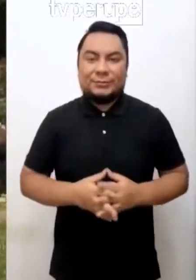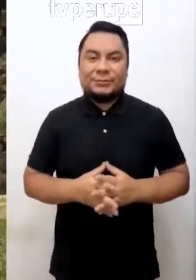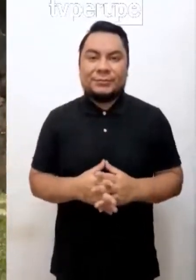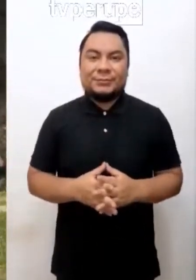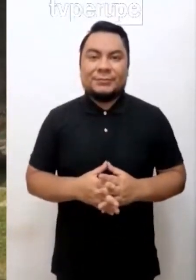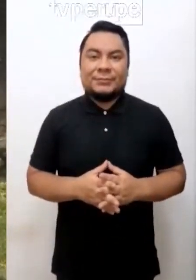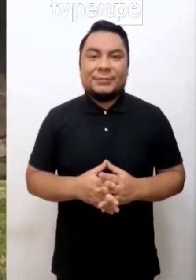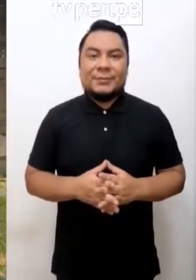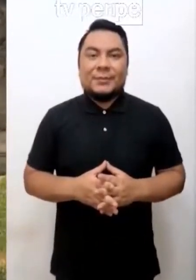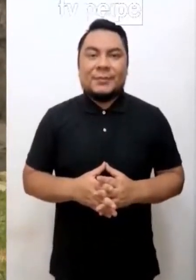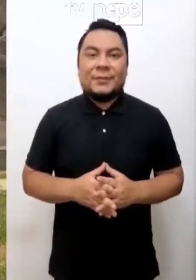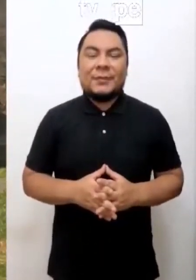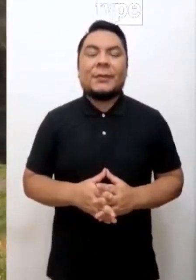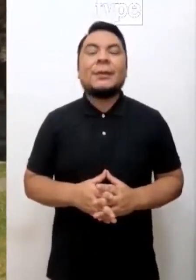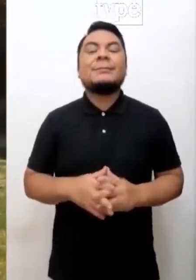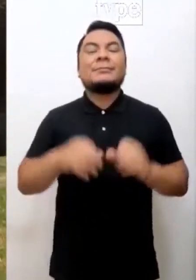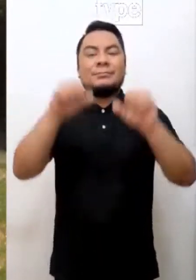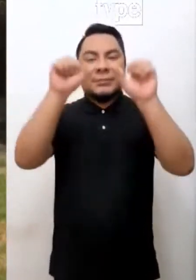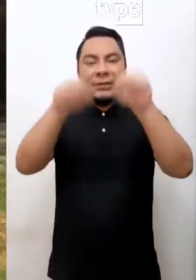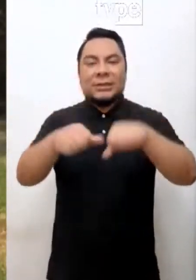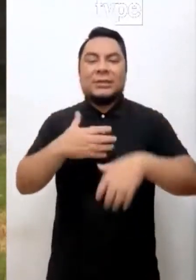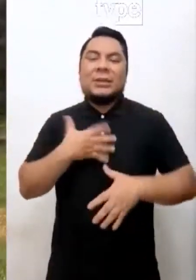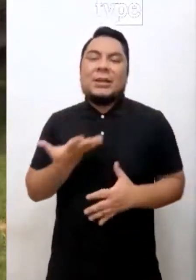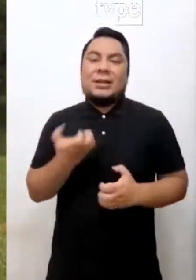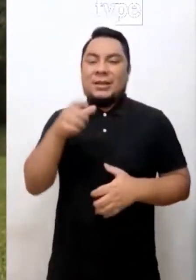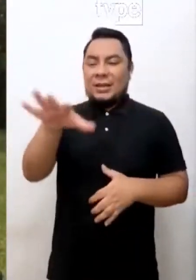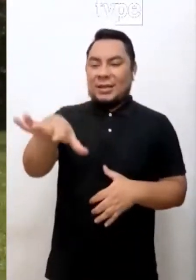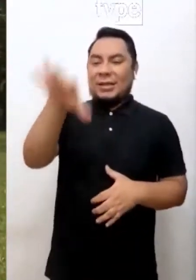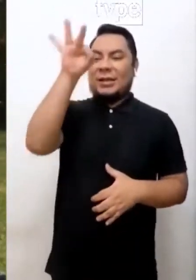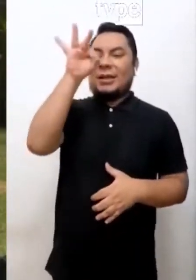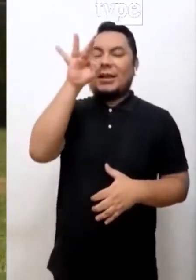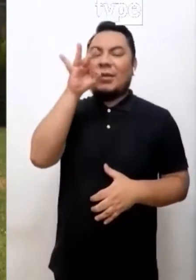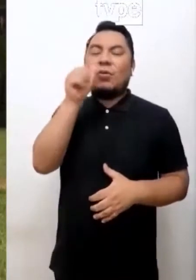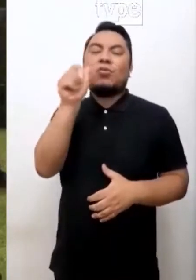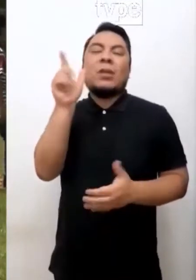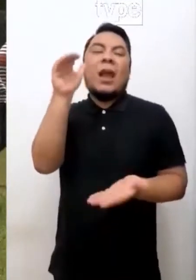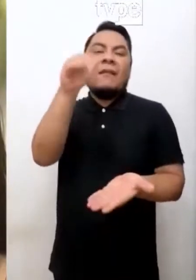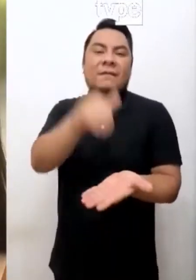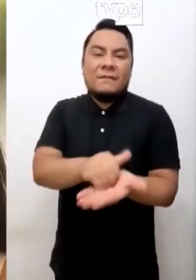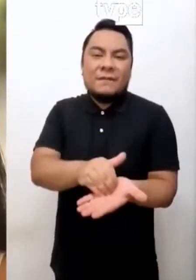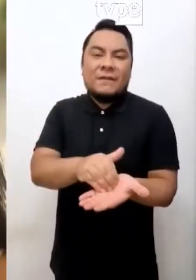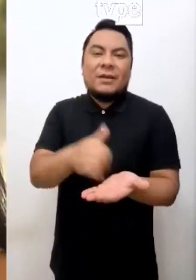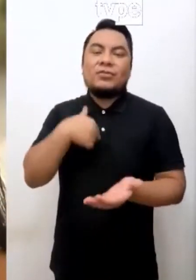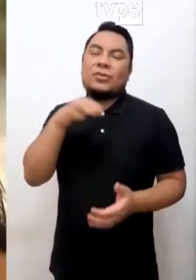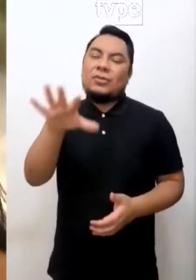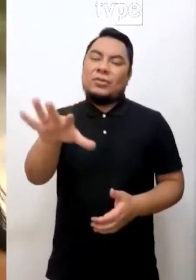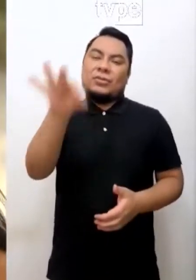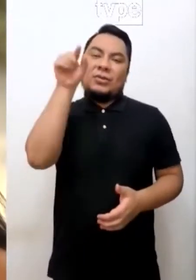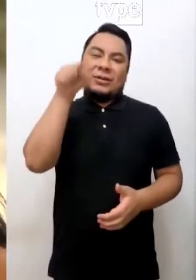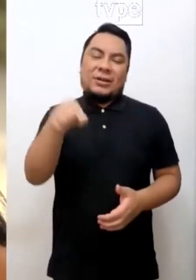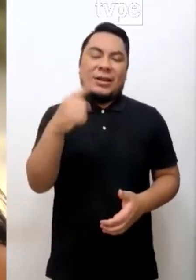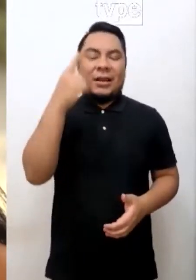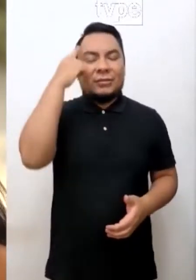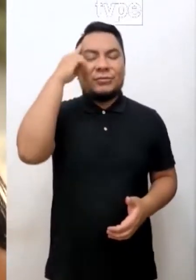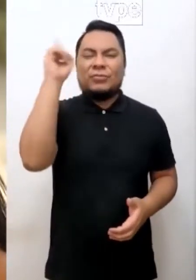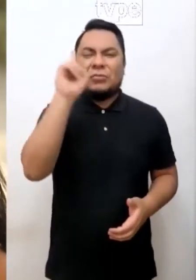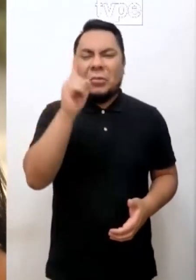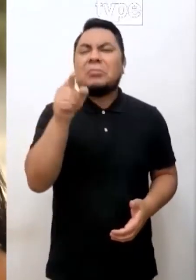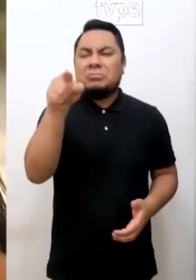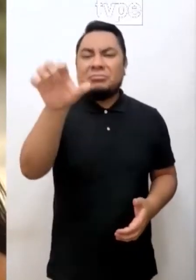Si me dieran elegir una vez más, te elegiría sin